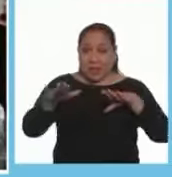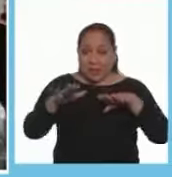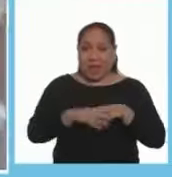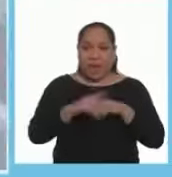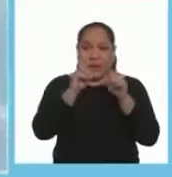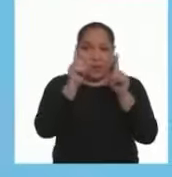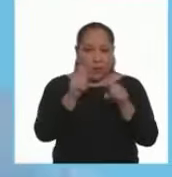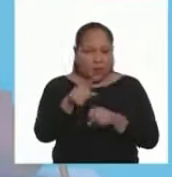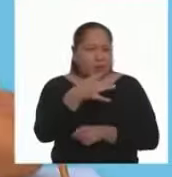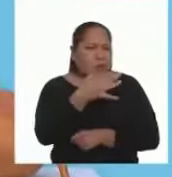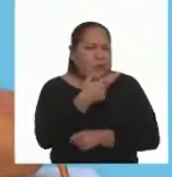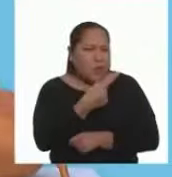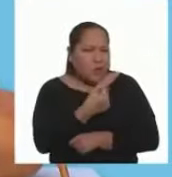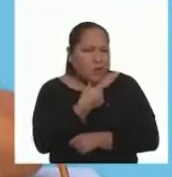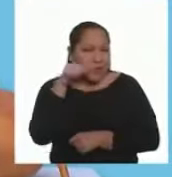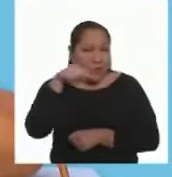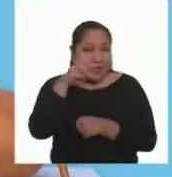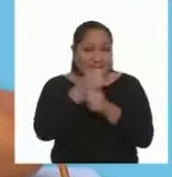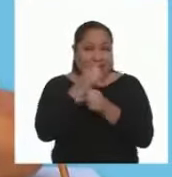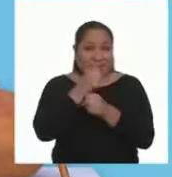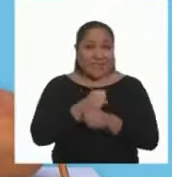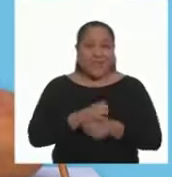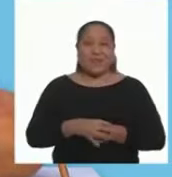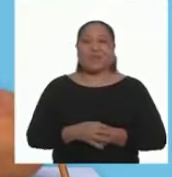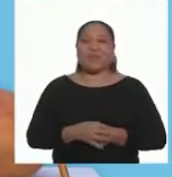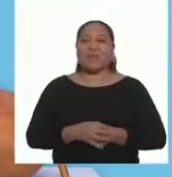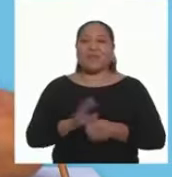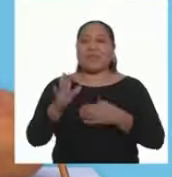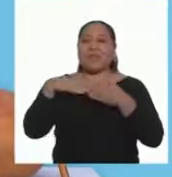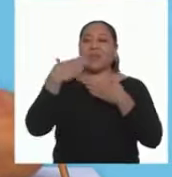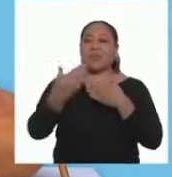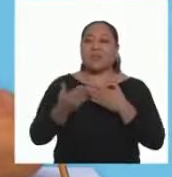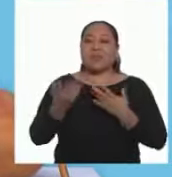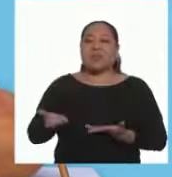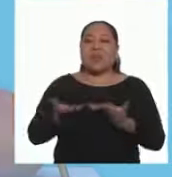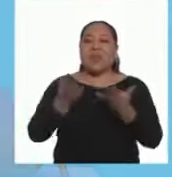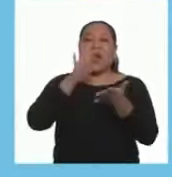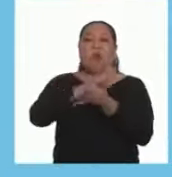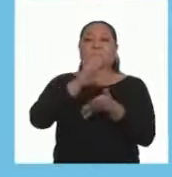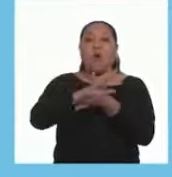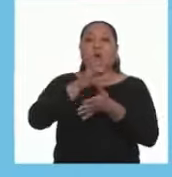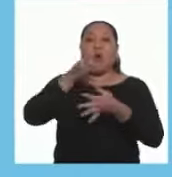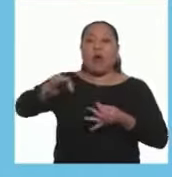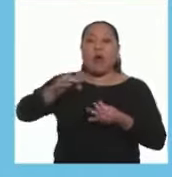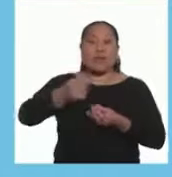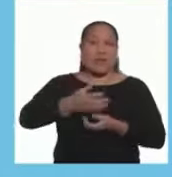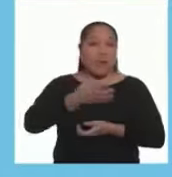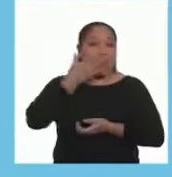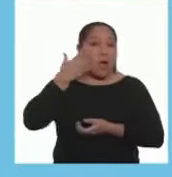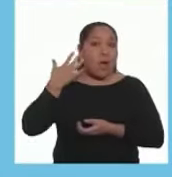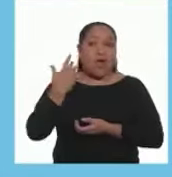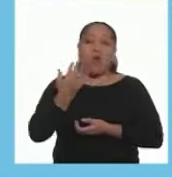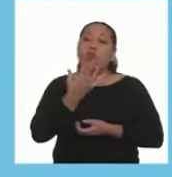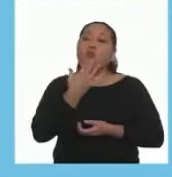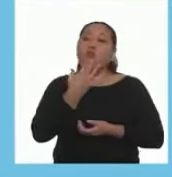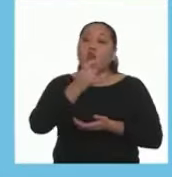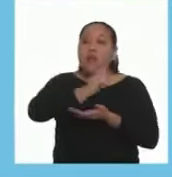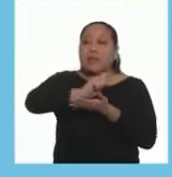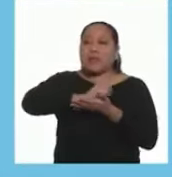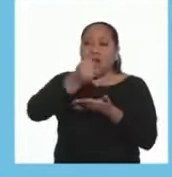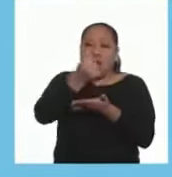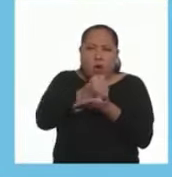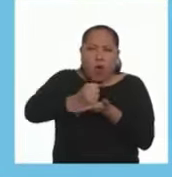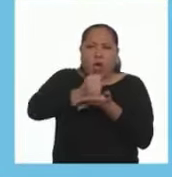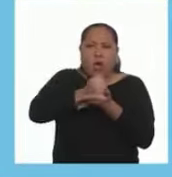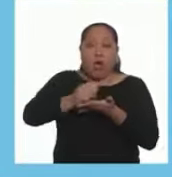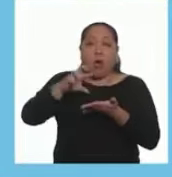Cuando terminen Pregúntenle si le gustó la actividad Luego Entréguenle hojas de papel en blanco Y